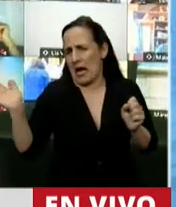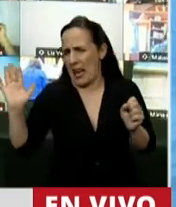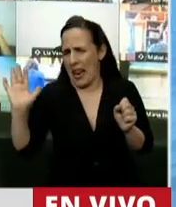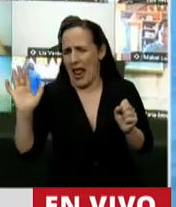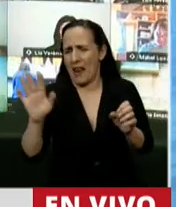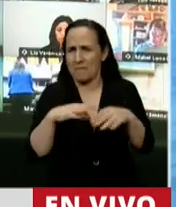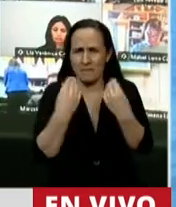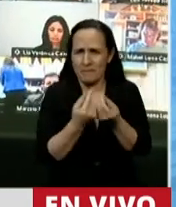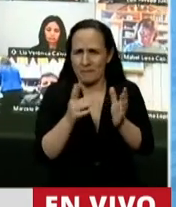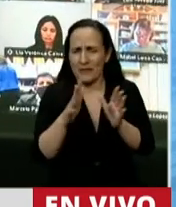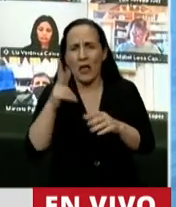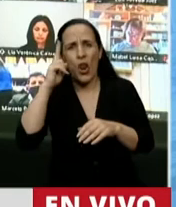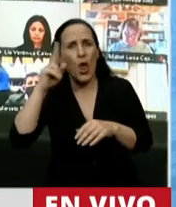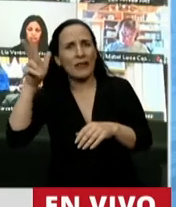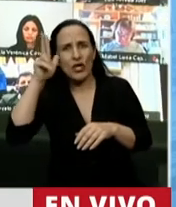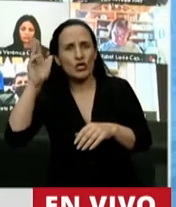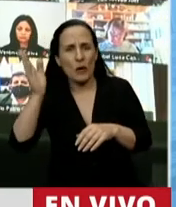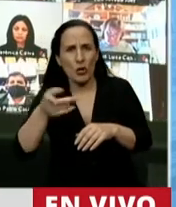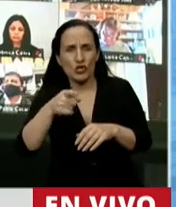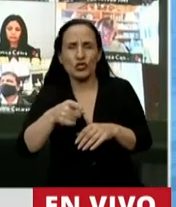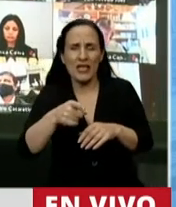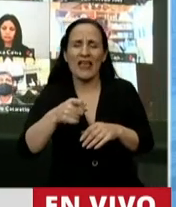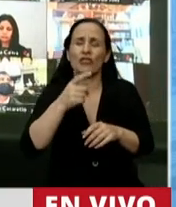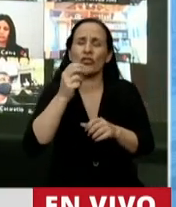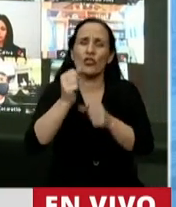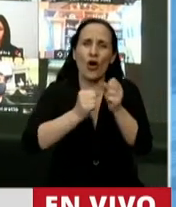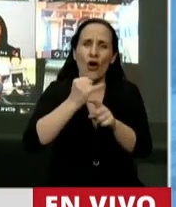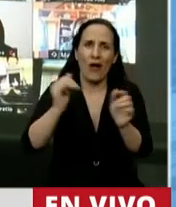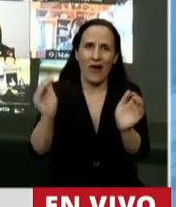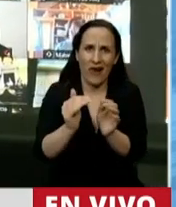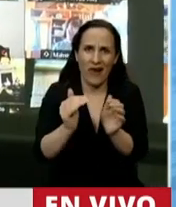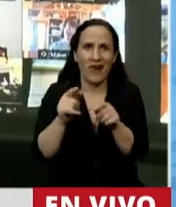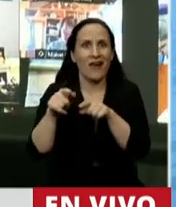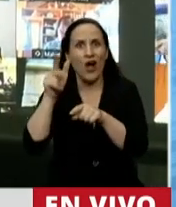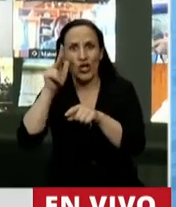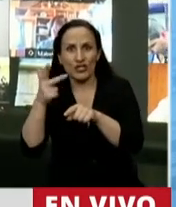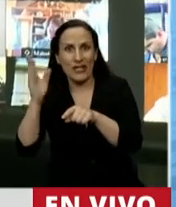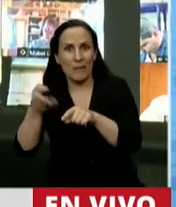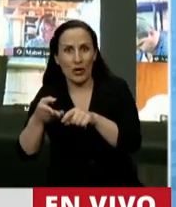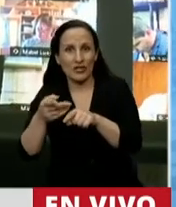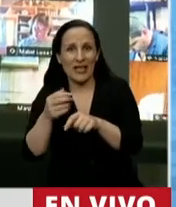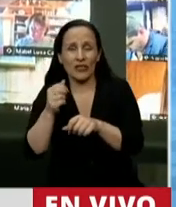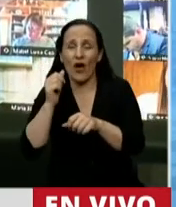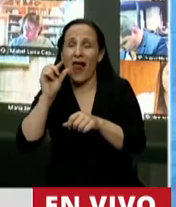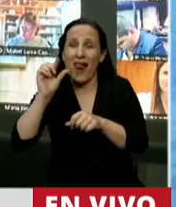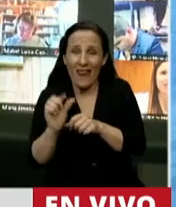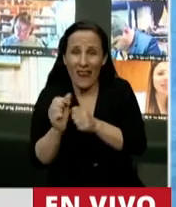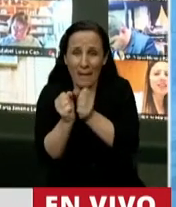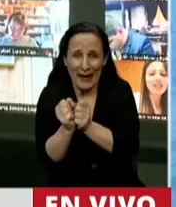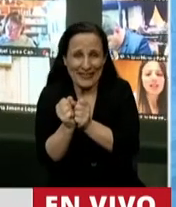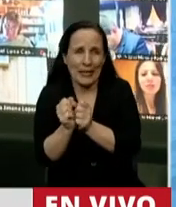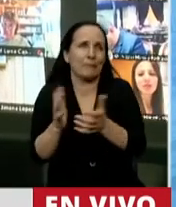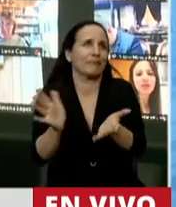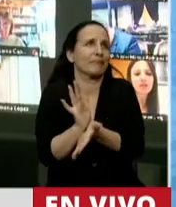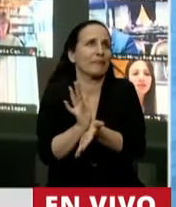cantidad el 98% son pymes, y de ese 98%, el 83% son microempresas. Estamos hablando de un